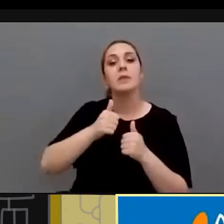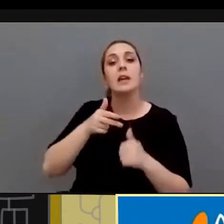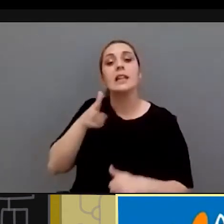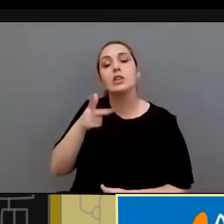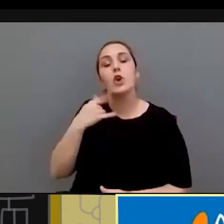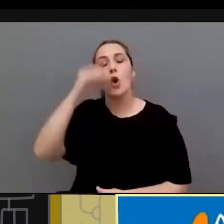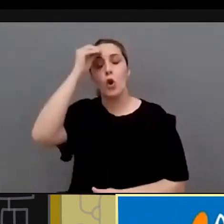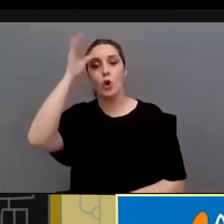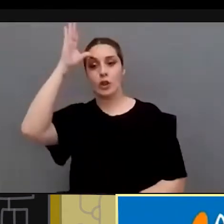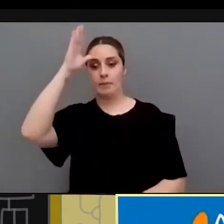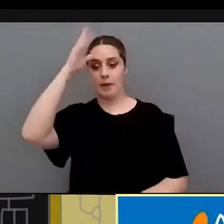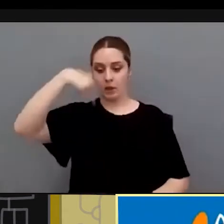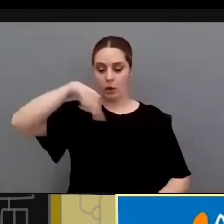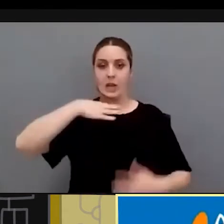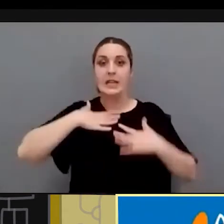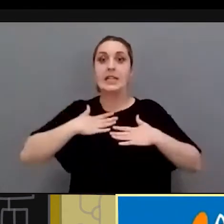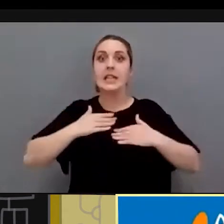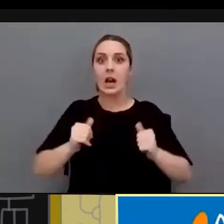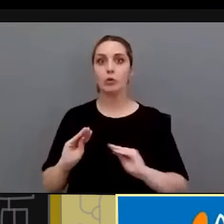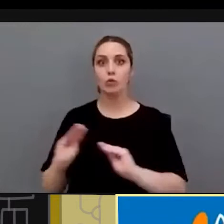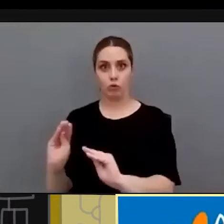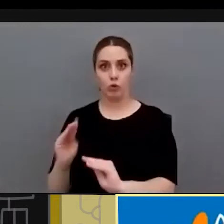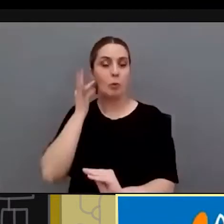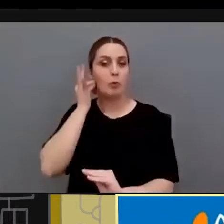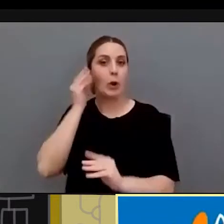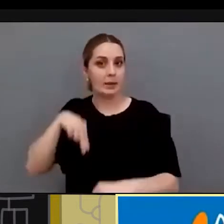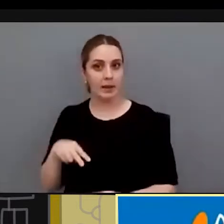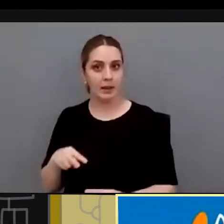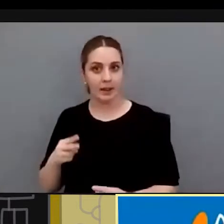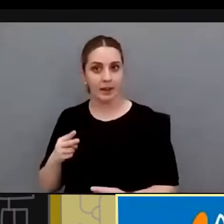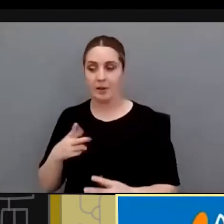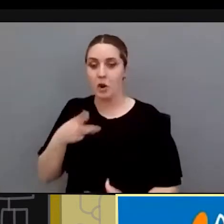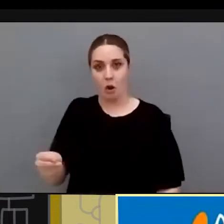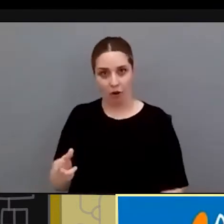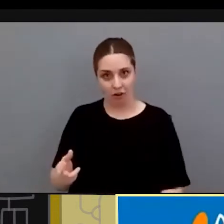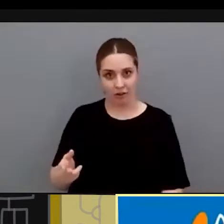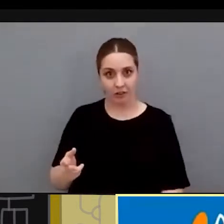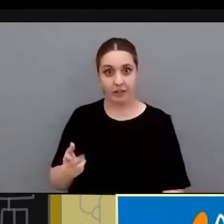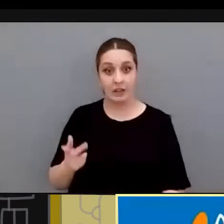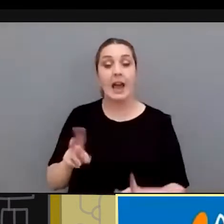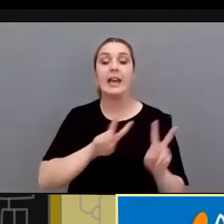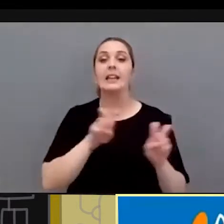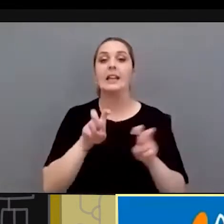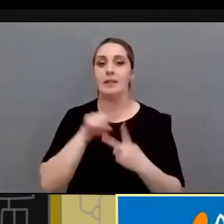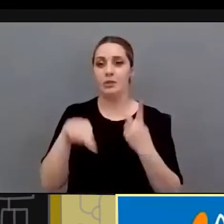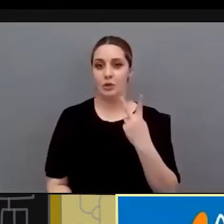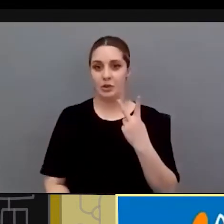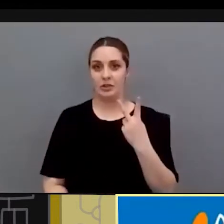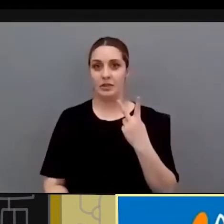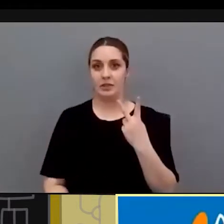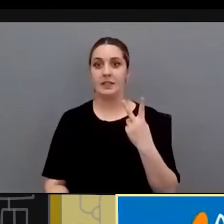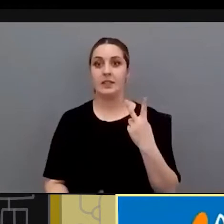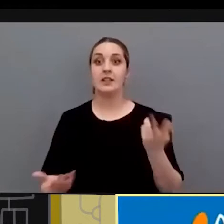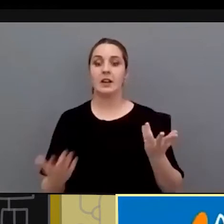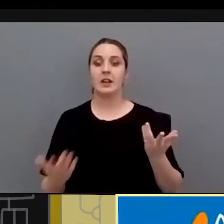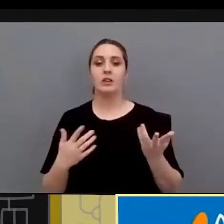conocimiento del estado de su salud como mujer ¿vale? entonces ahí hay dos cuestiones y claro cuando a mí una